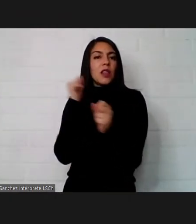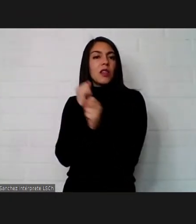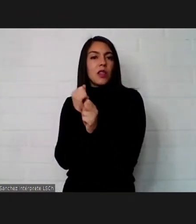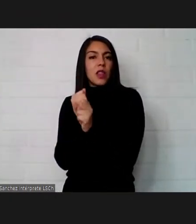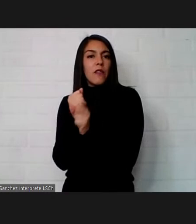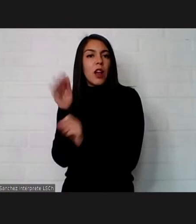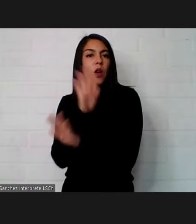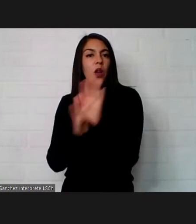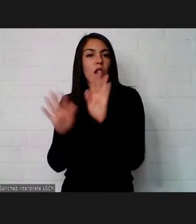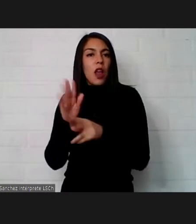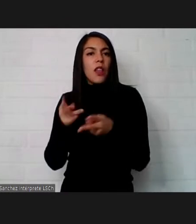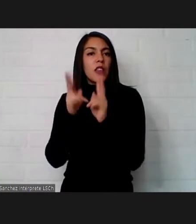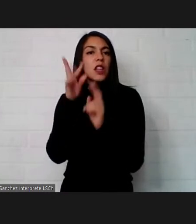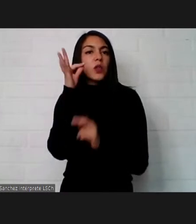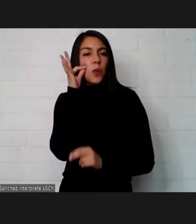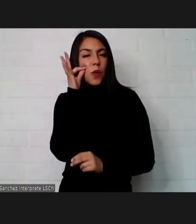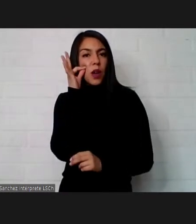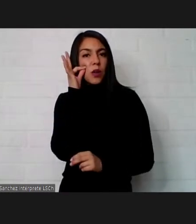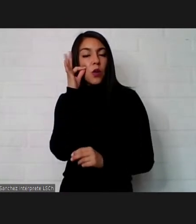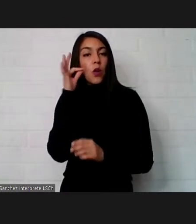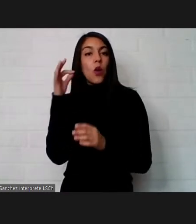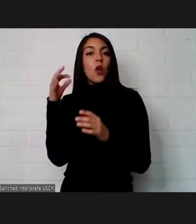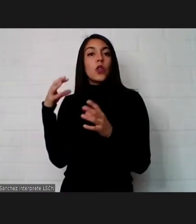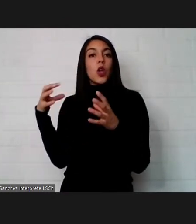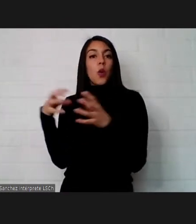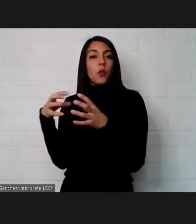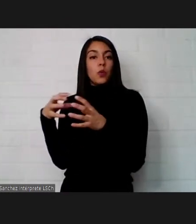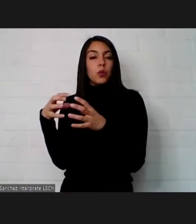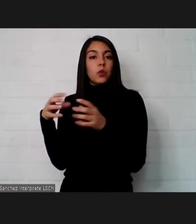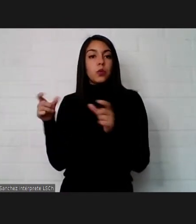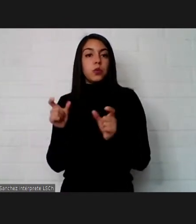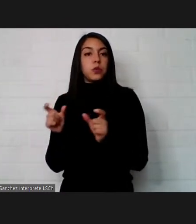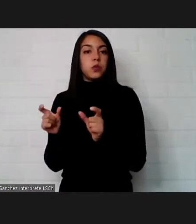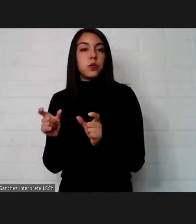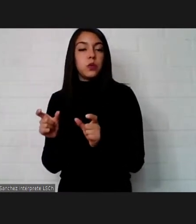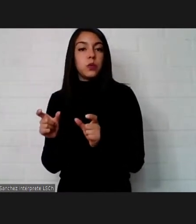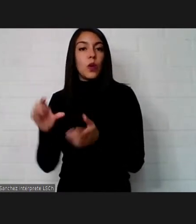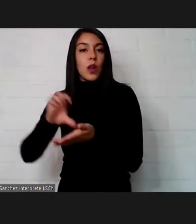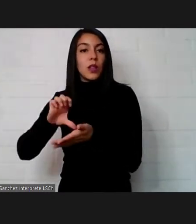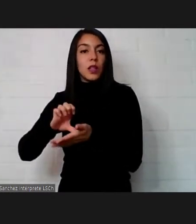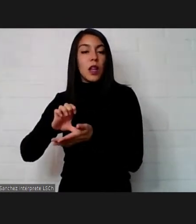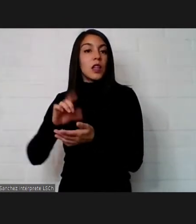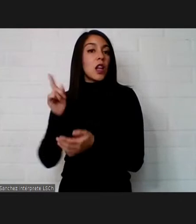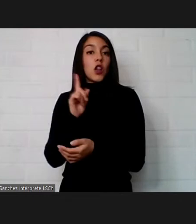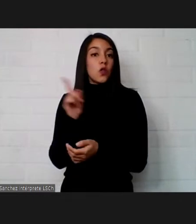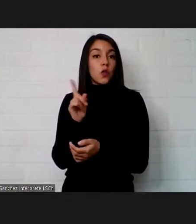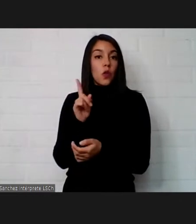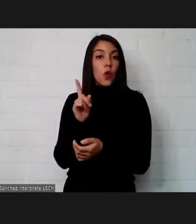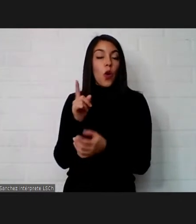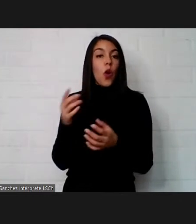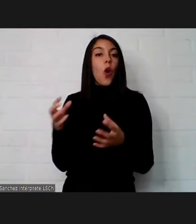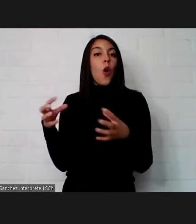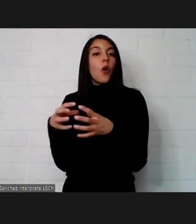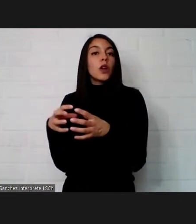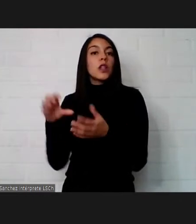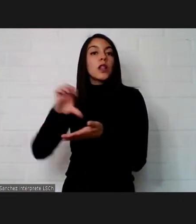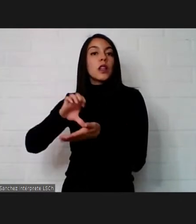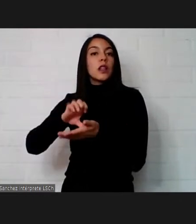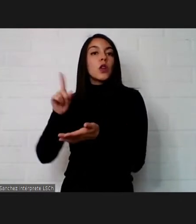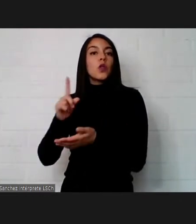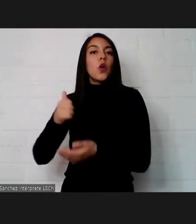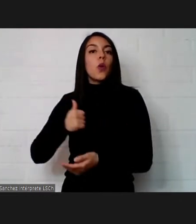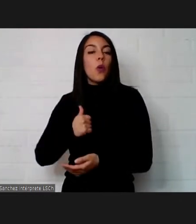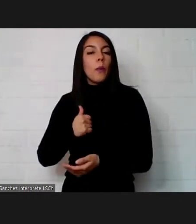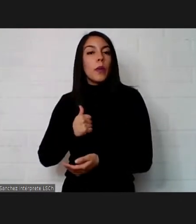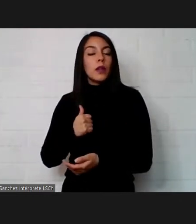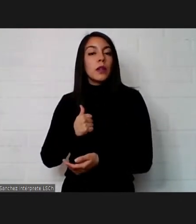derechos humanos por parte del organismo estatal que los fiscaliza y así no ocurre cuando los organismos estatales no cumplen con lo que